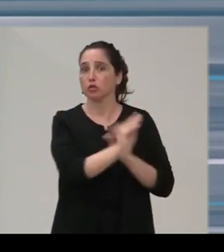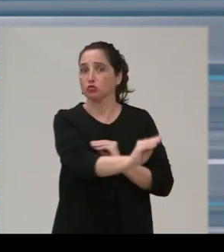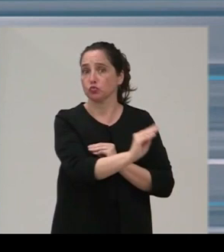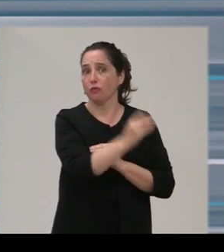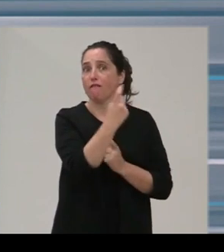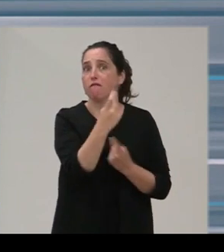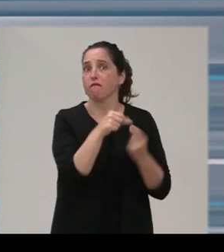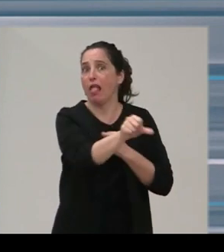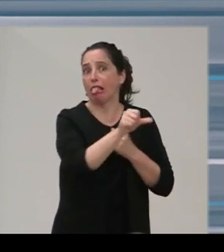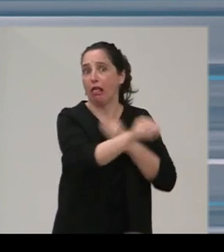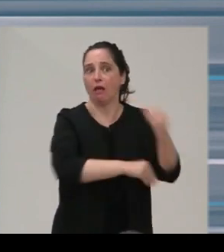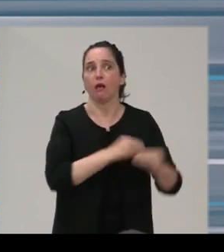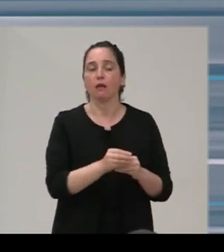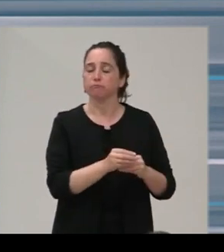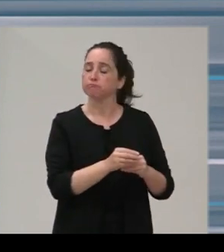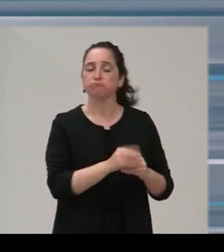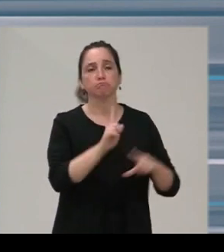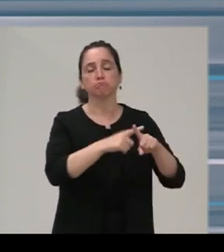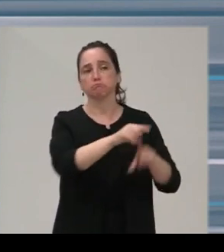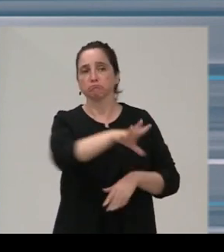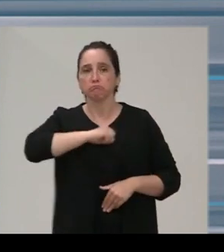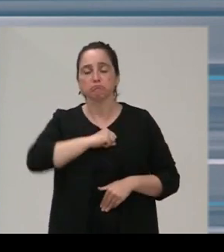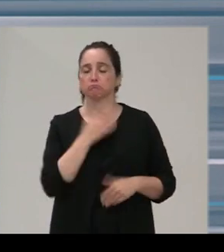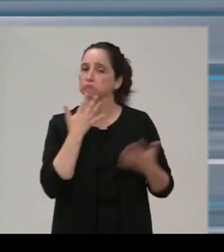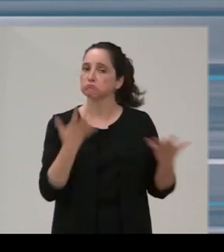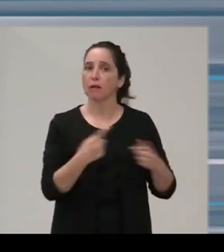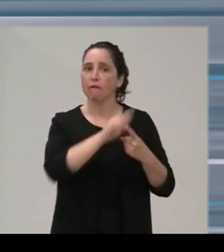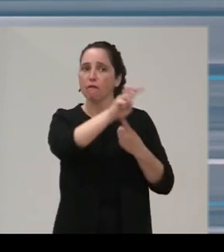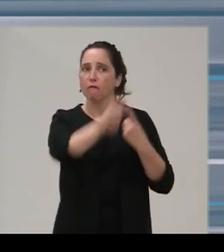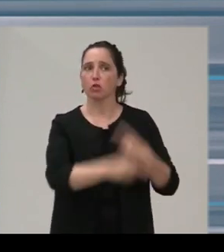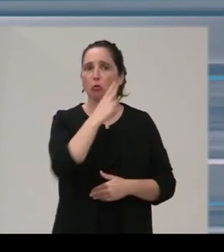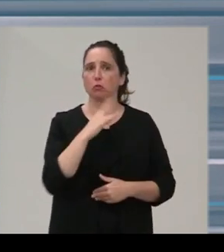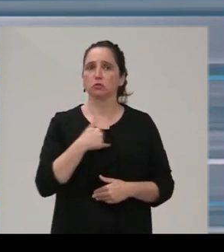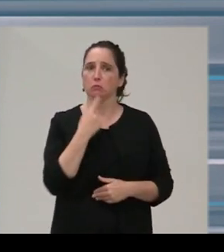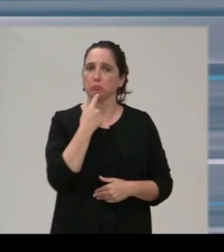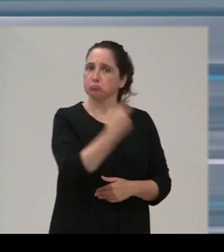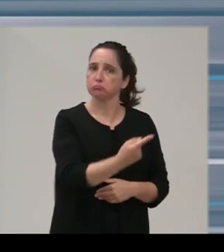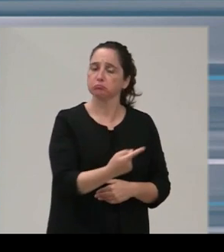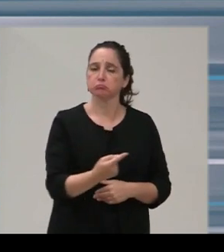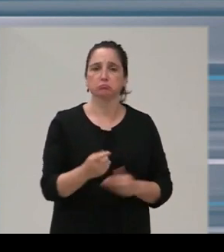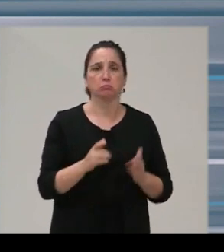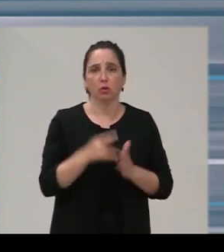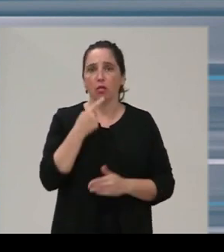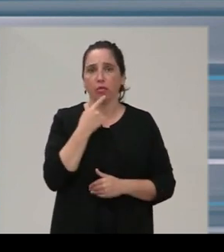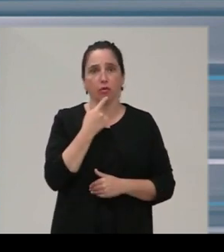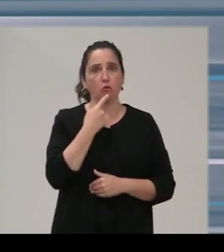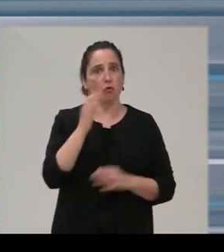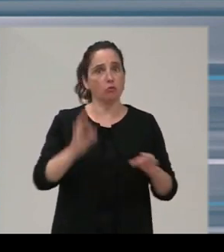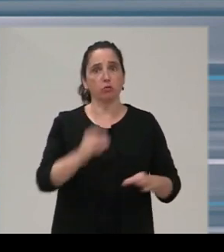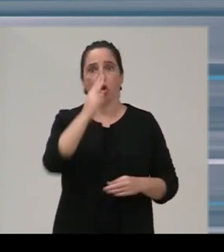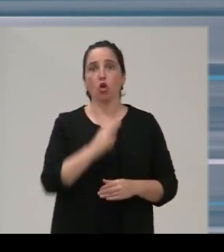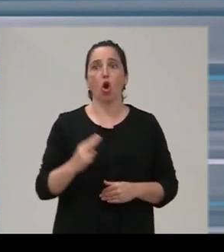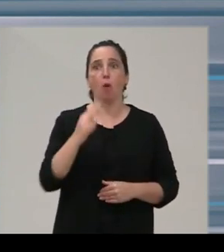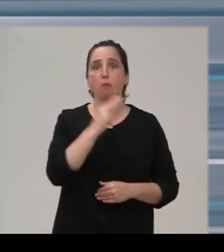y he asumido en primera persona varios compromisos que ya les anticipo